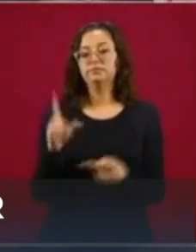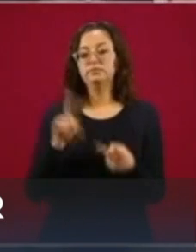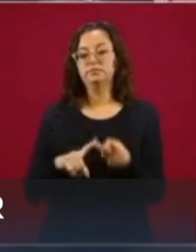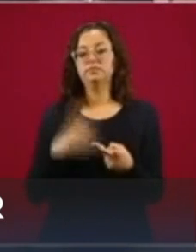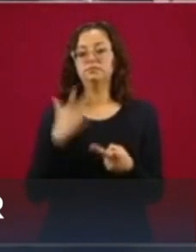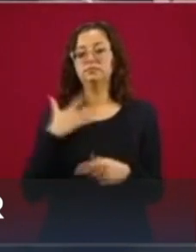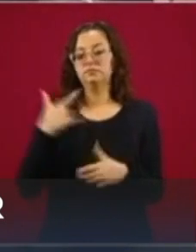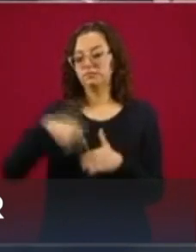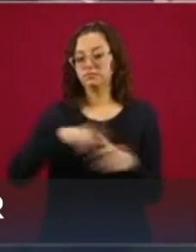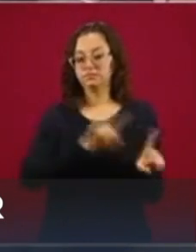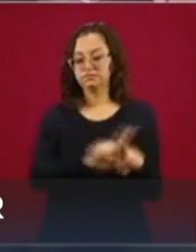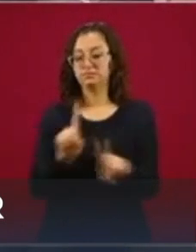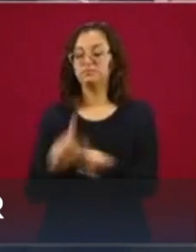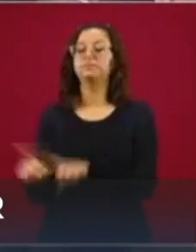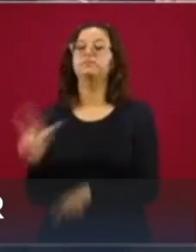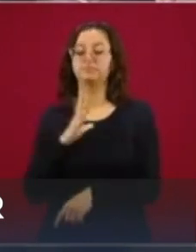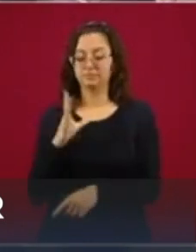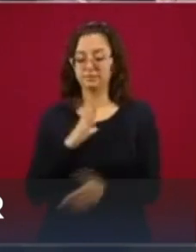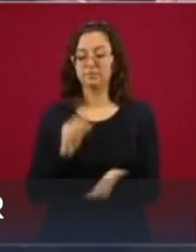gasolinas.